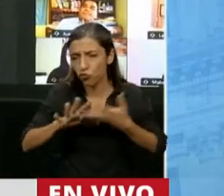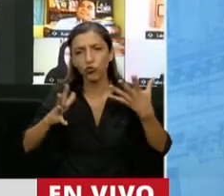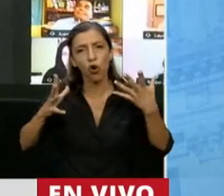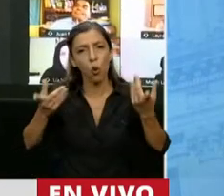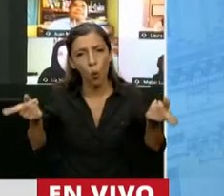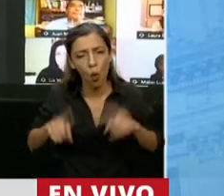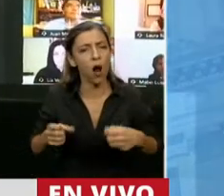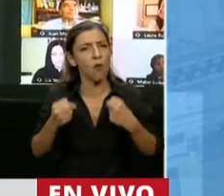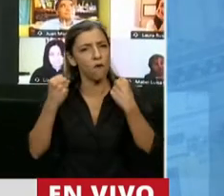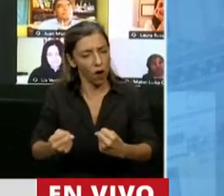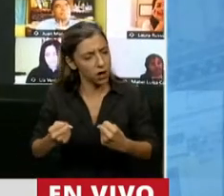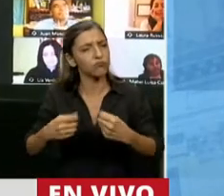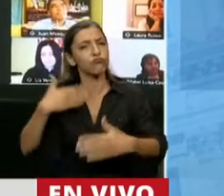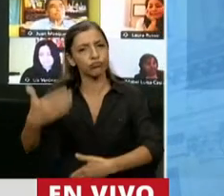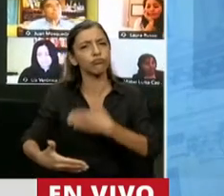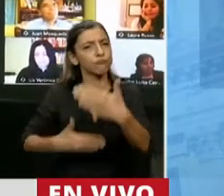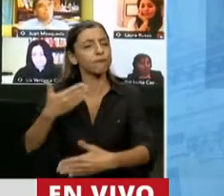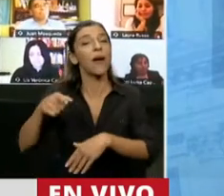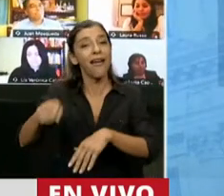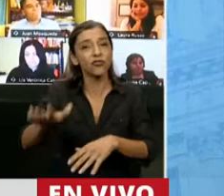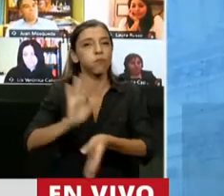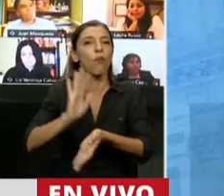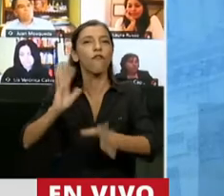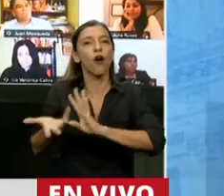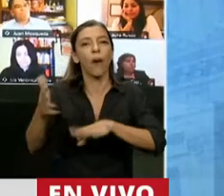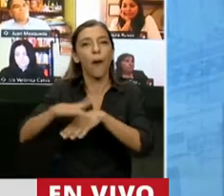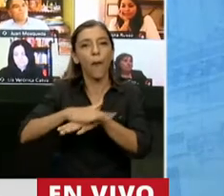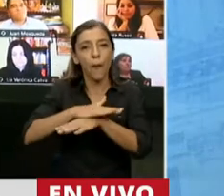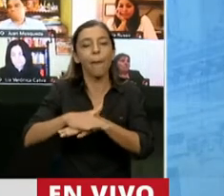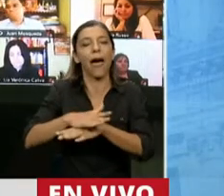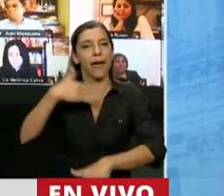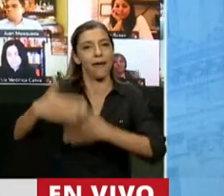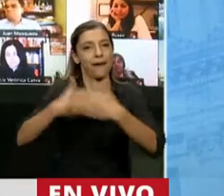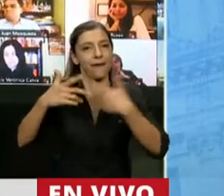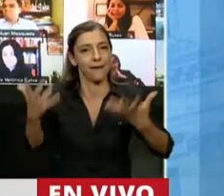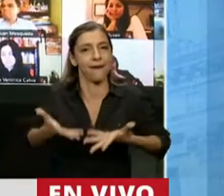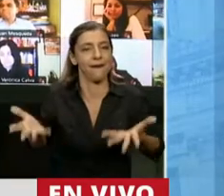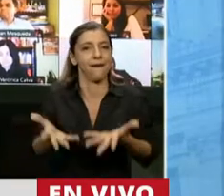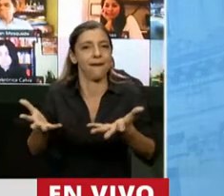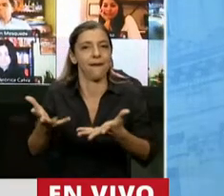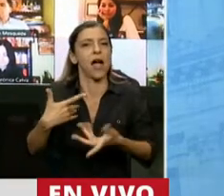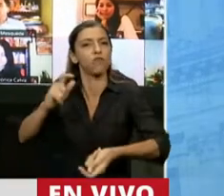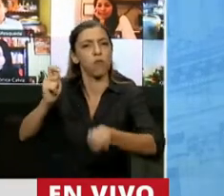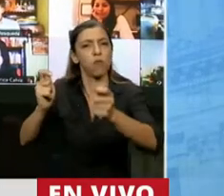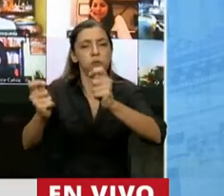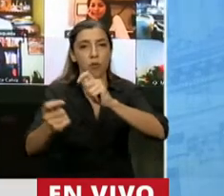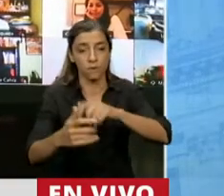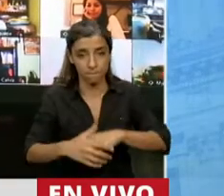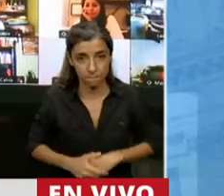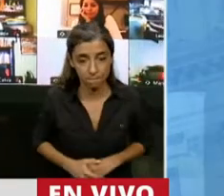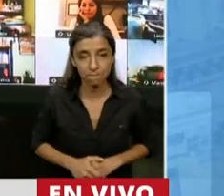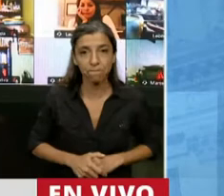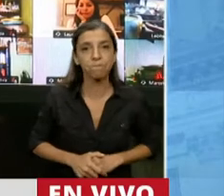bases desde las cuales pudo progresar y crecer y transformarse. Hoy